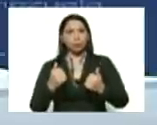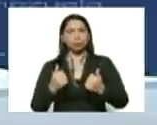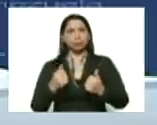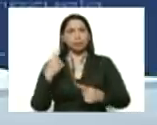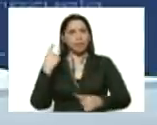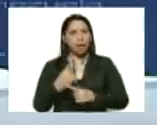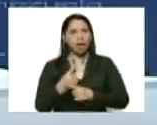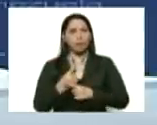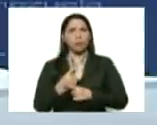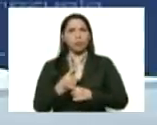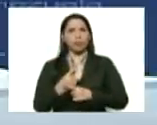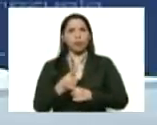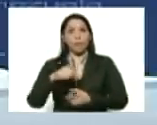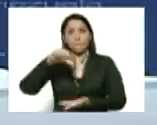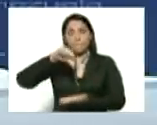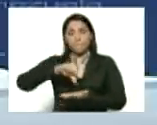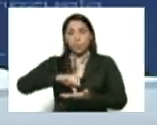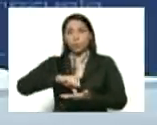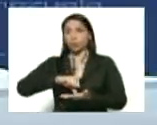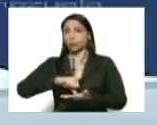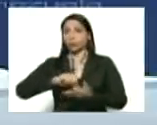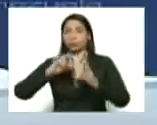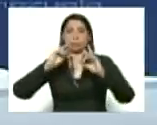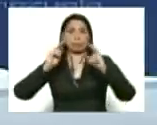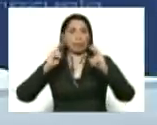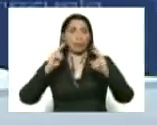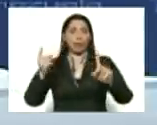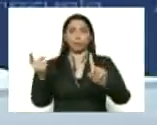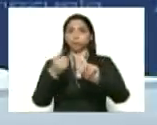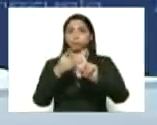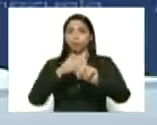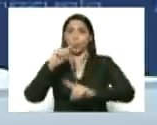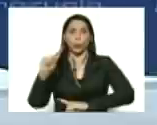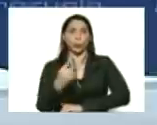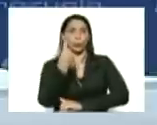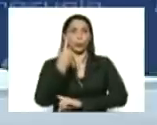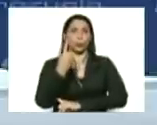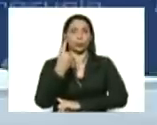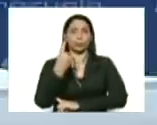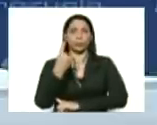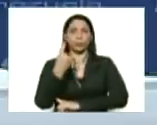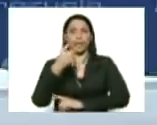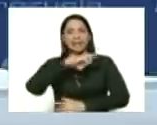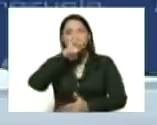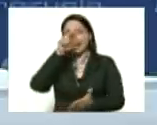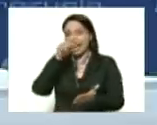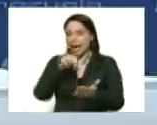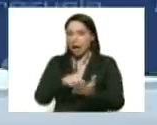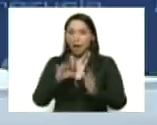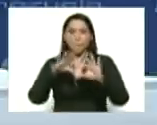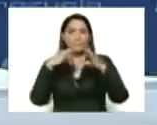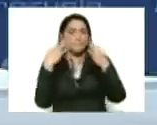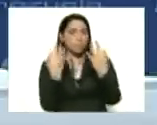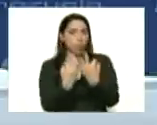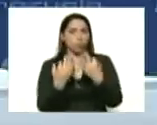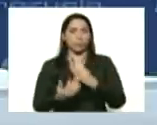en el punto número uno de prioridad nacional de prioridad familiar